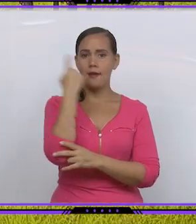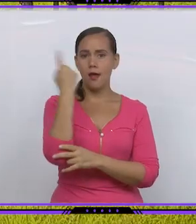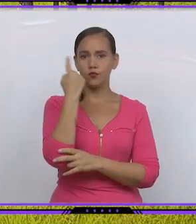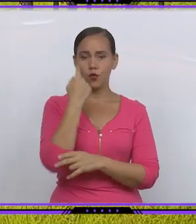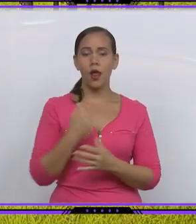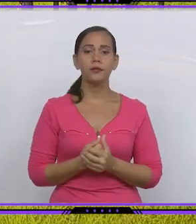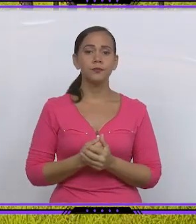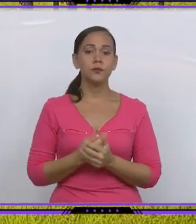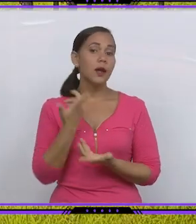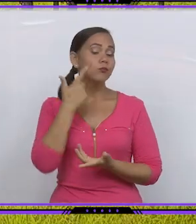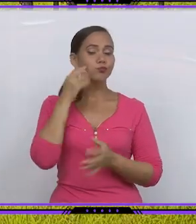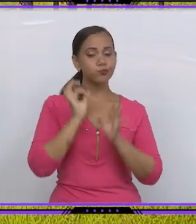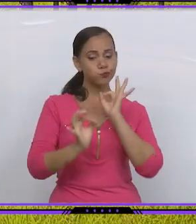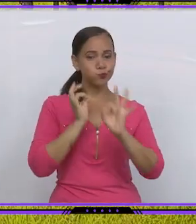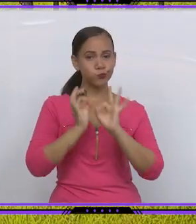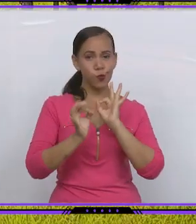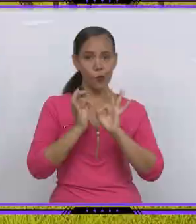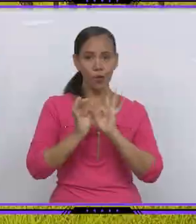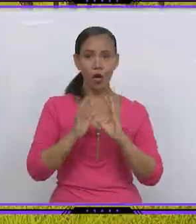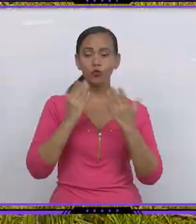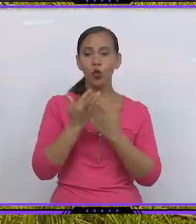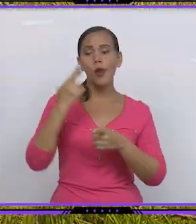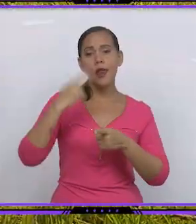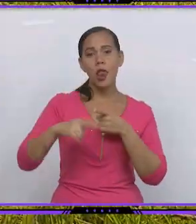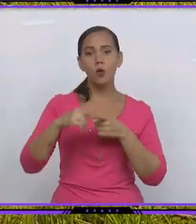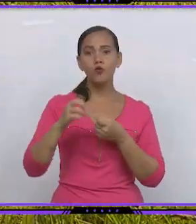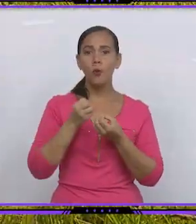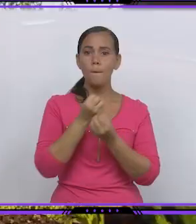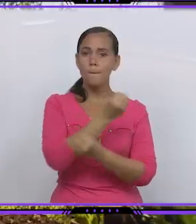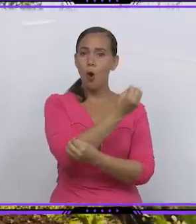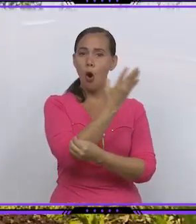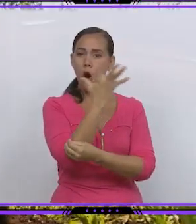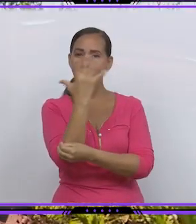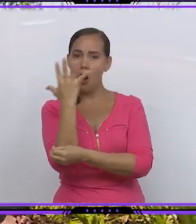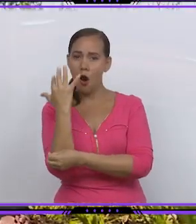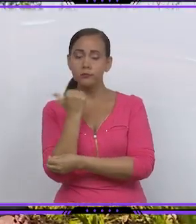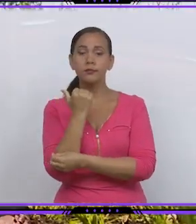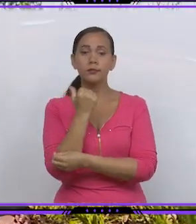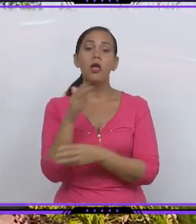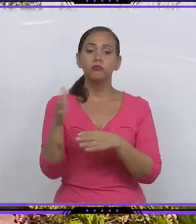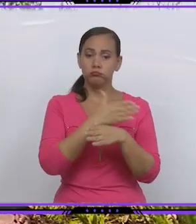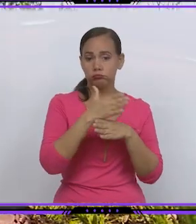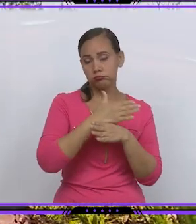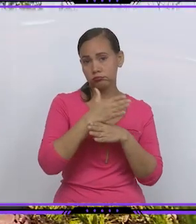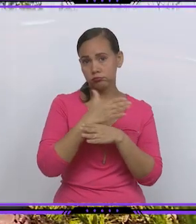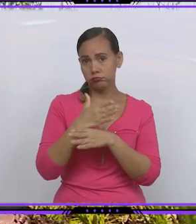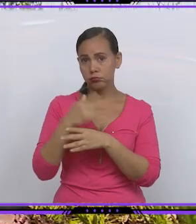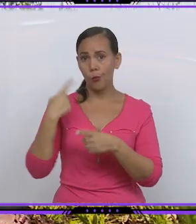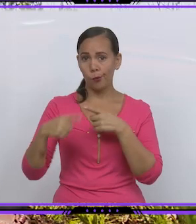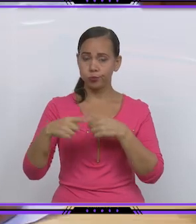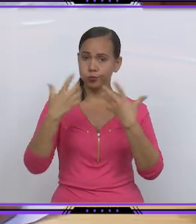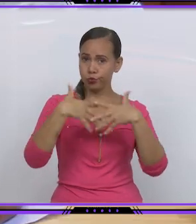gracias al cuidado y manejo sostenible de los recursos boscosos de la provincia, pero también a la diversificación de sus líneas